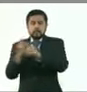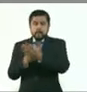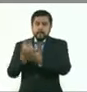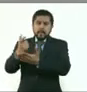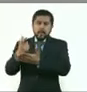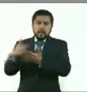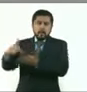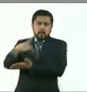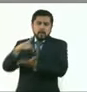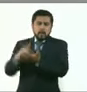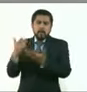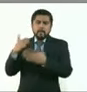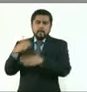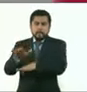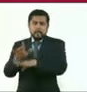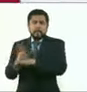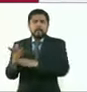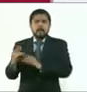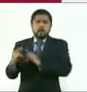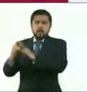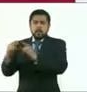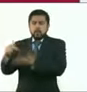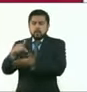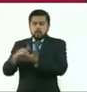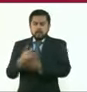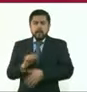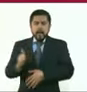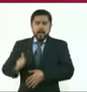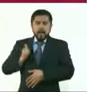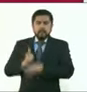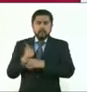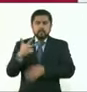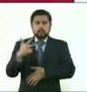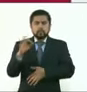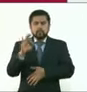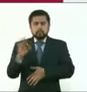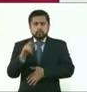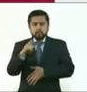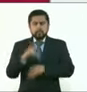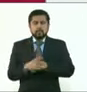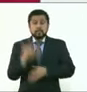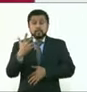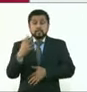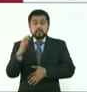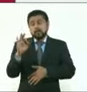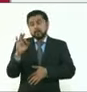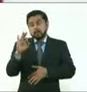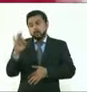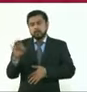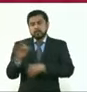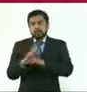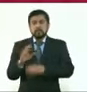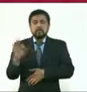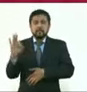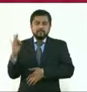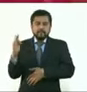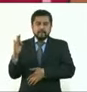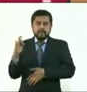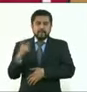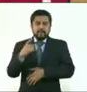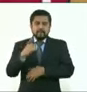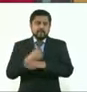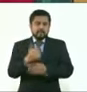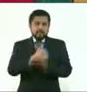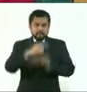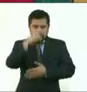kioscos, bancos y tiendas de autoservicio. Aprovecha los descuentos del 8% en enero y 5% en febrero. Contigo tu ciudad gana